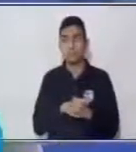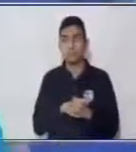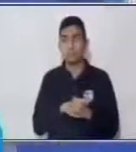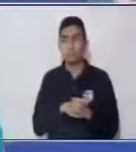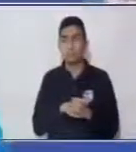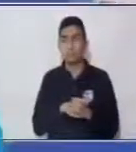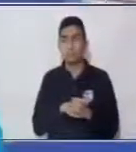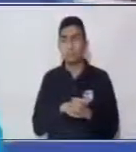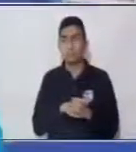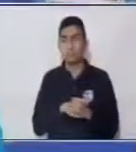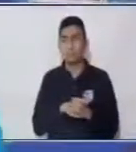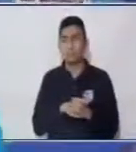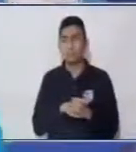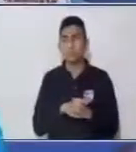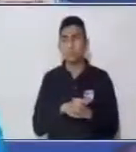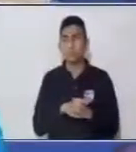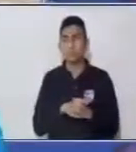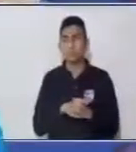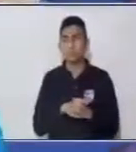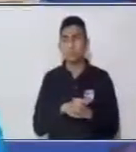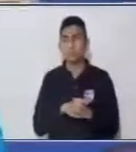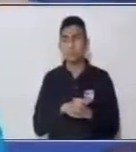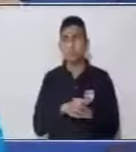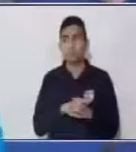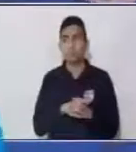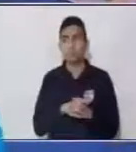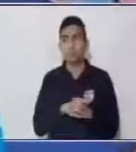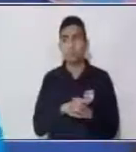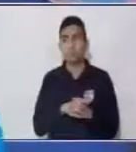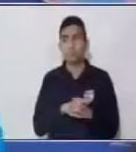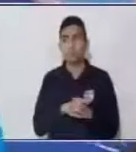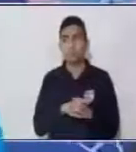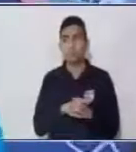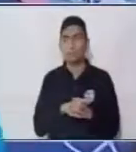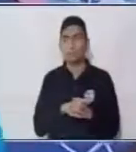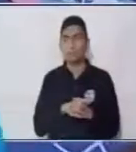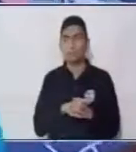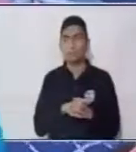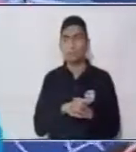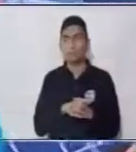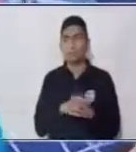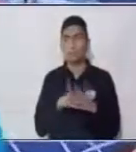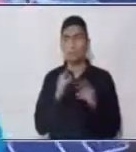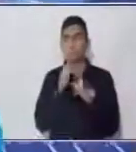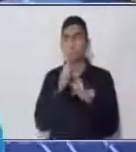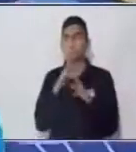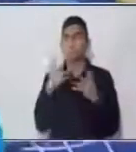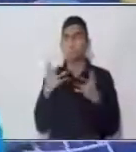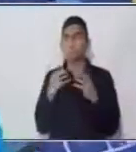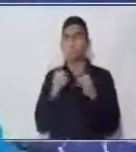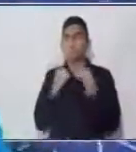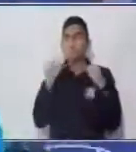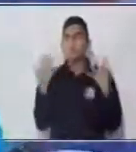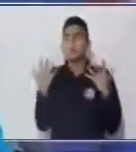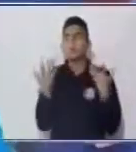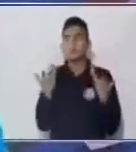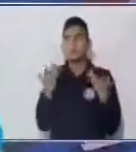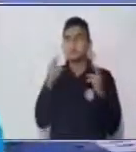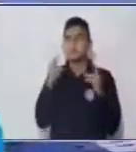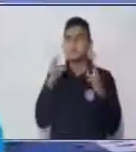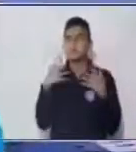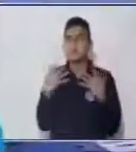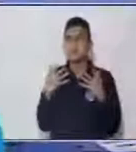Cuatro, cinco, seis Dice ahora El resultado de la multiplicación es